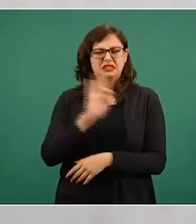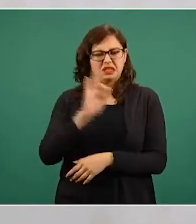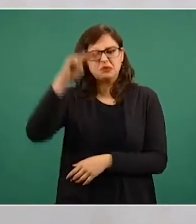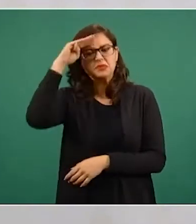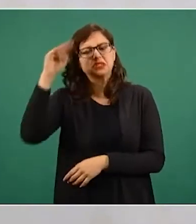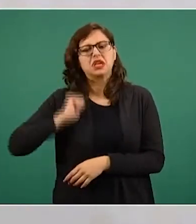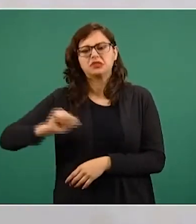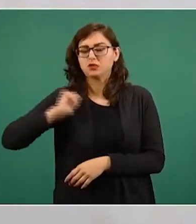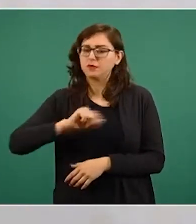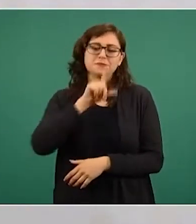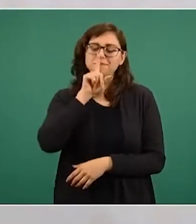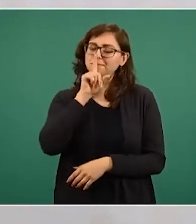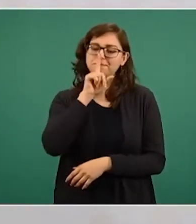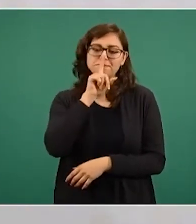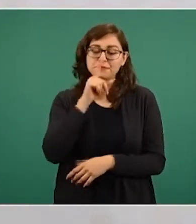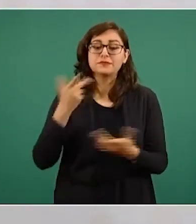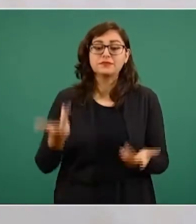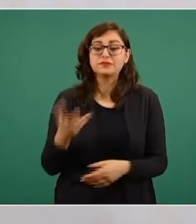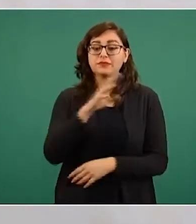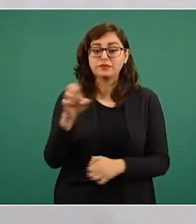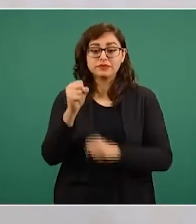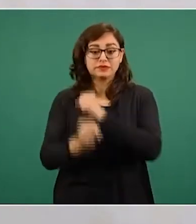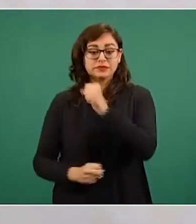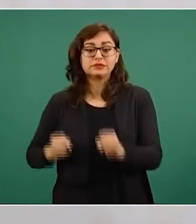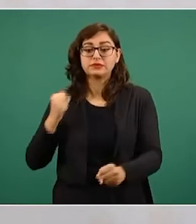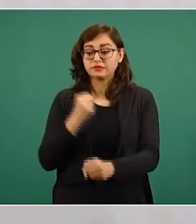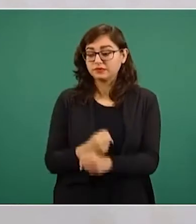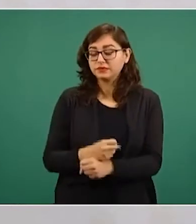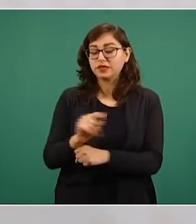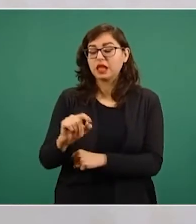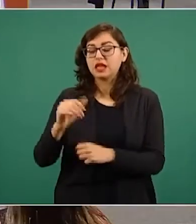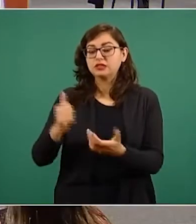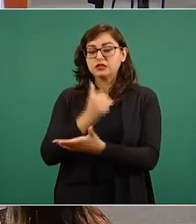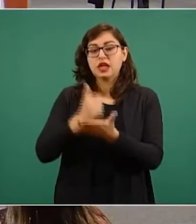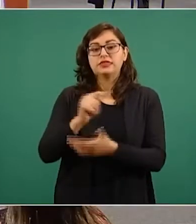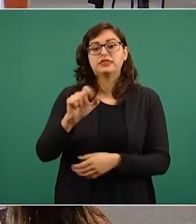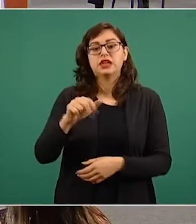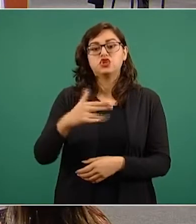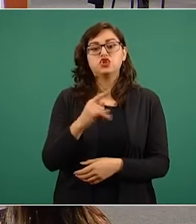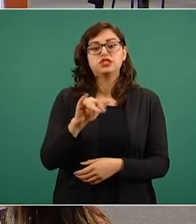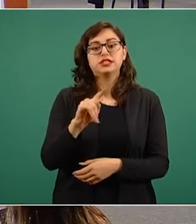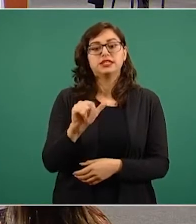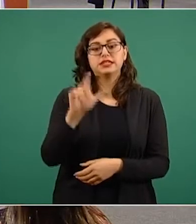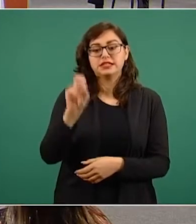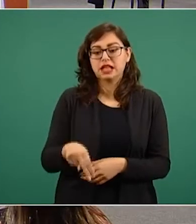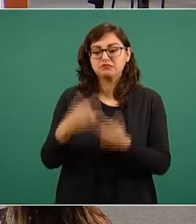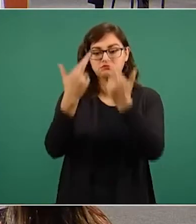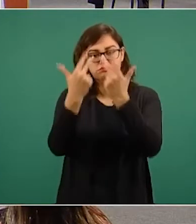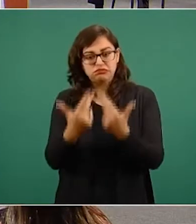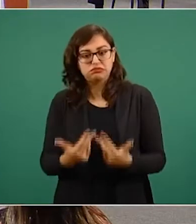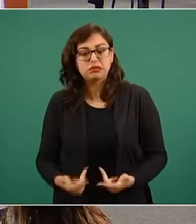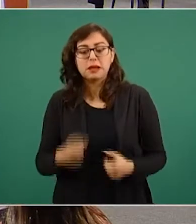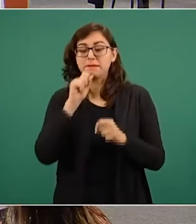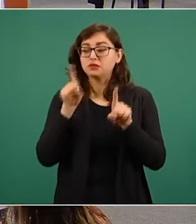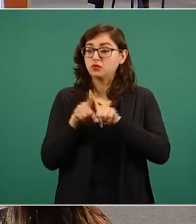tal fecha coincidirá con los 500 años de la caída de Tenochtitlán y el inicio de la colonia y